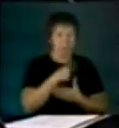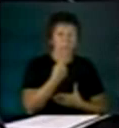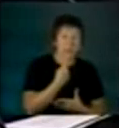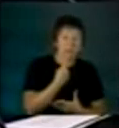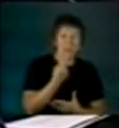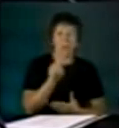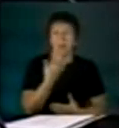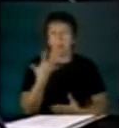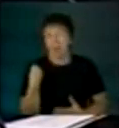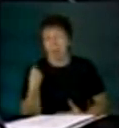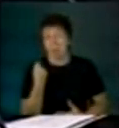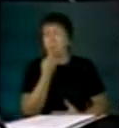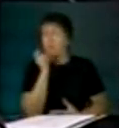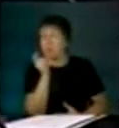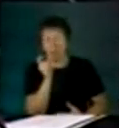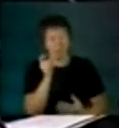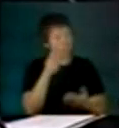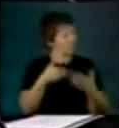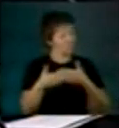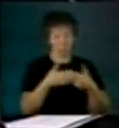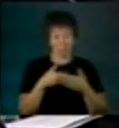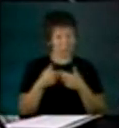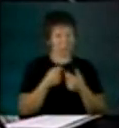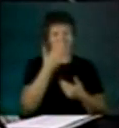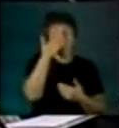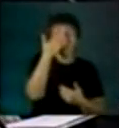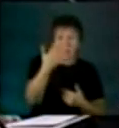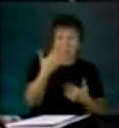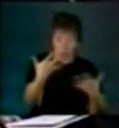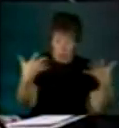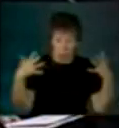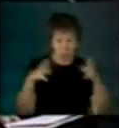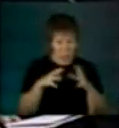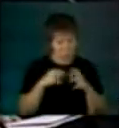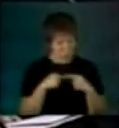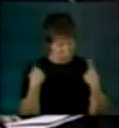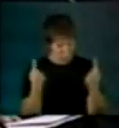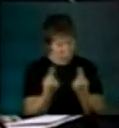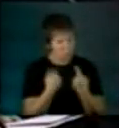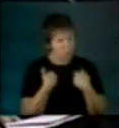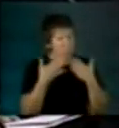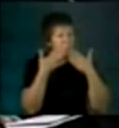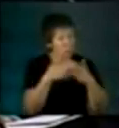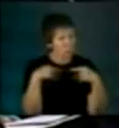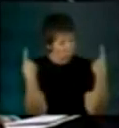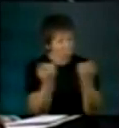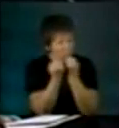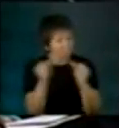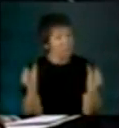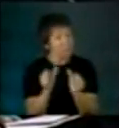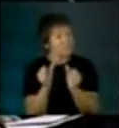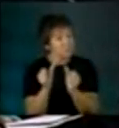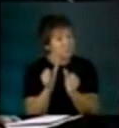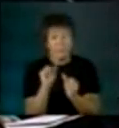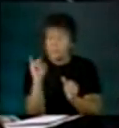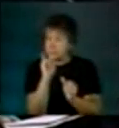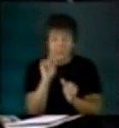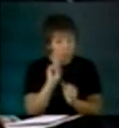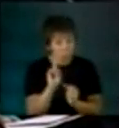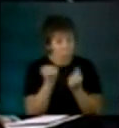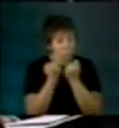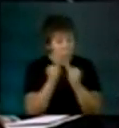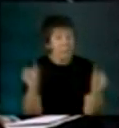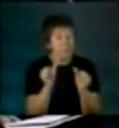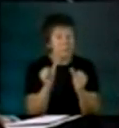Me pregunto, ¿estamos dispuestos a hacerlo? Si no lo estamos,